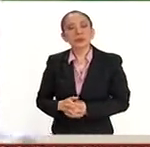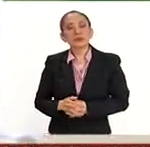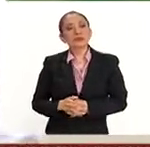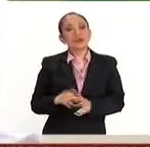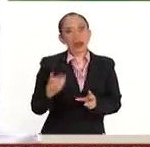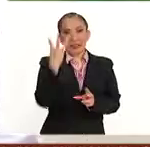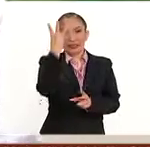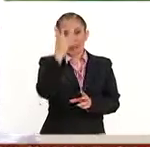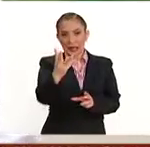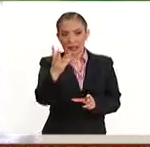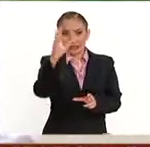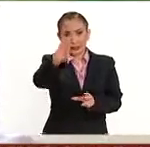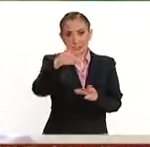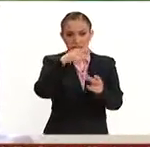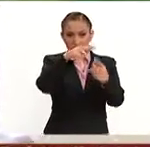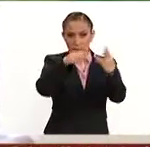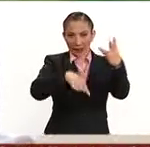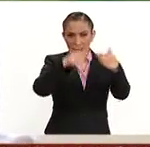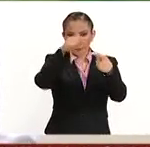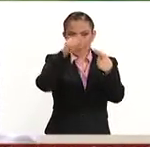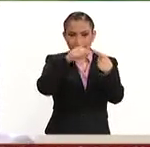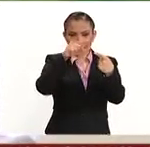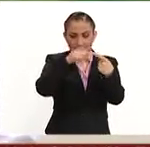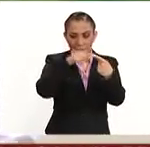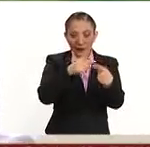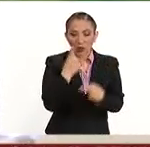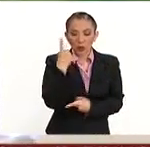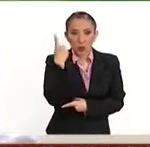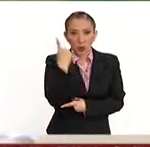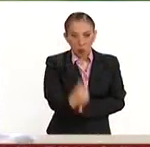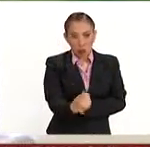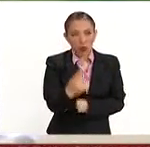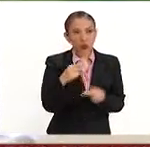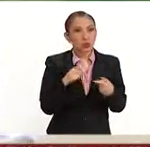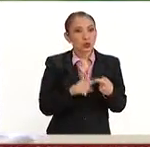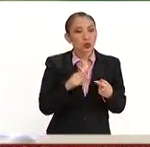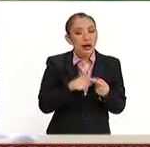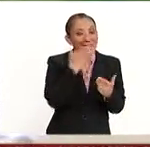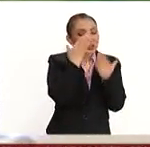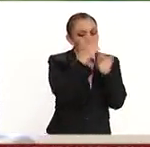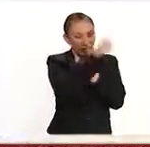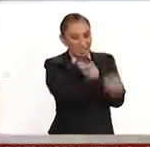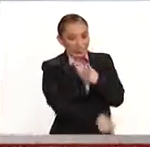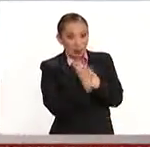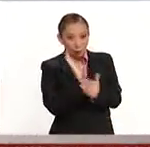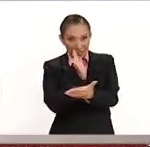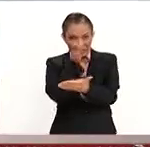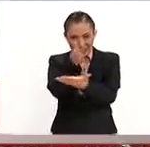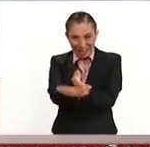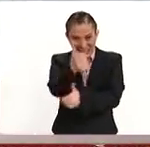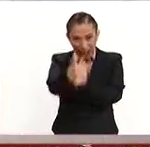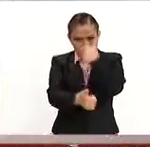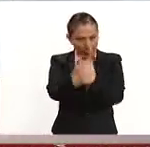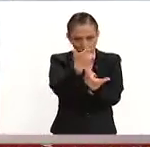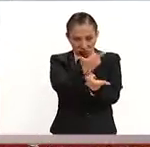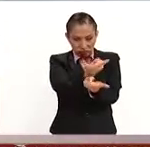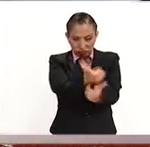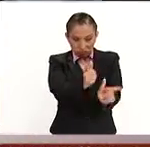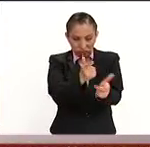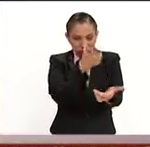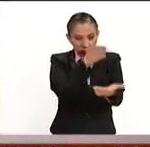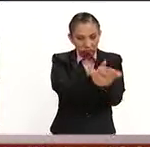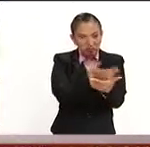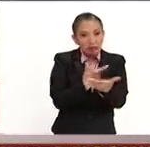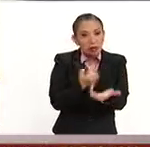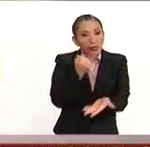Son tres grandes directrices que abarcan el modelo. El primero de ellos tiene que ver con que el estudiante al ingresar a cualquiera de estas carreras tiene